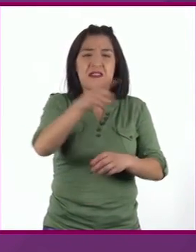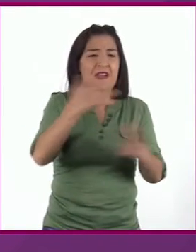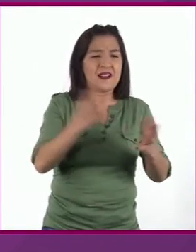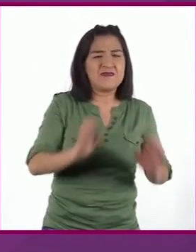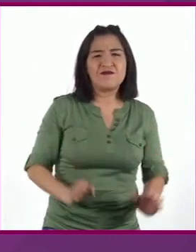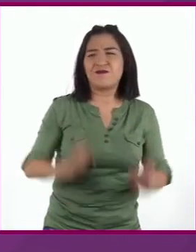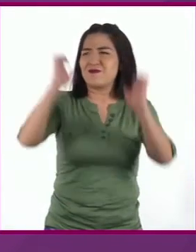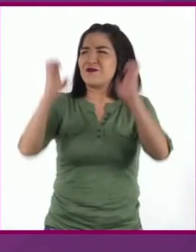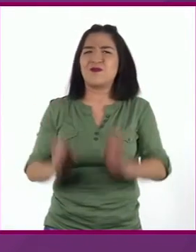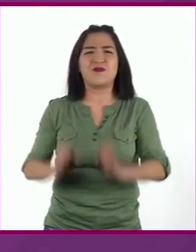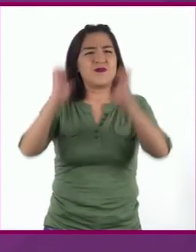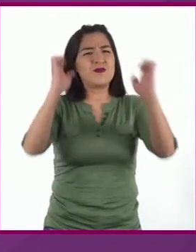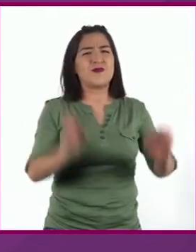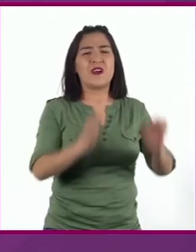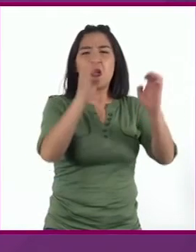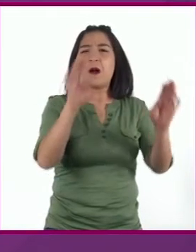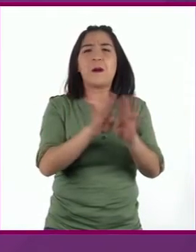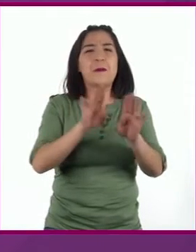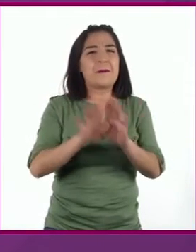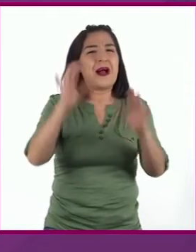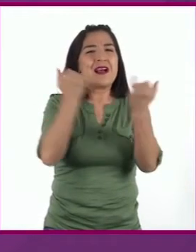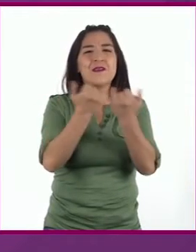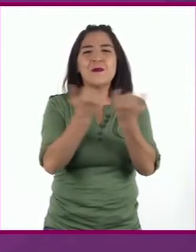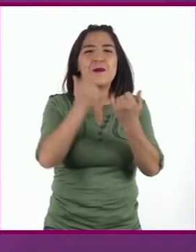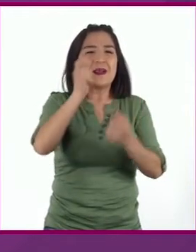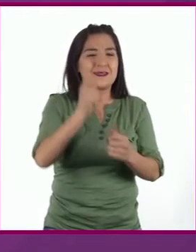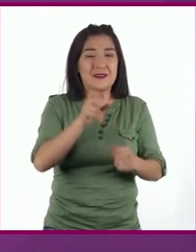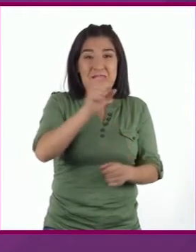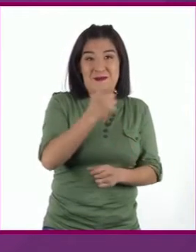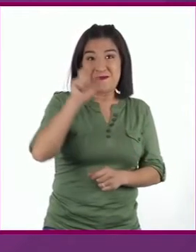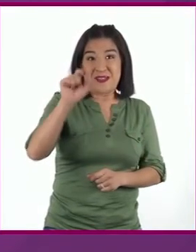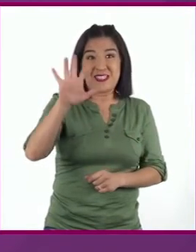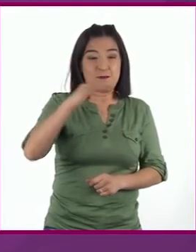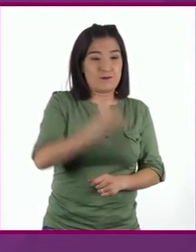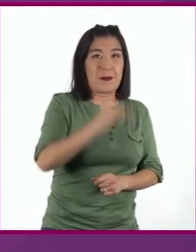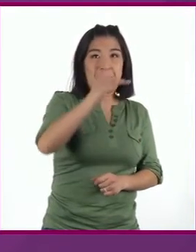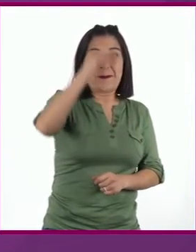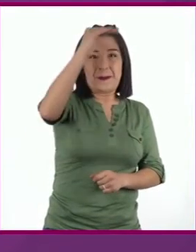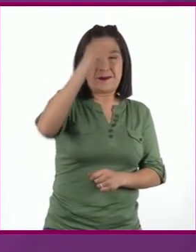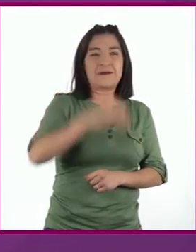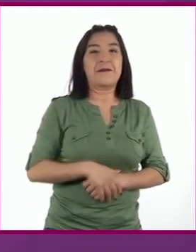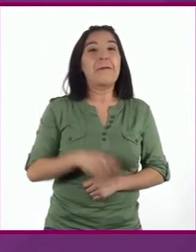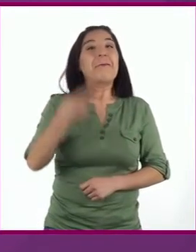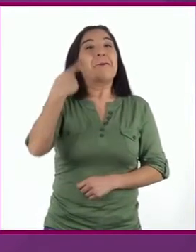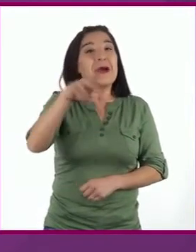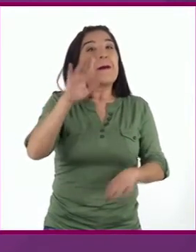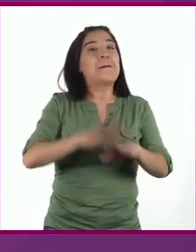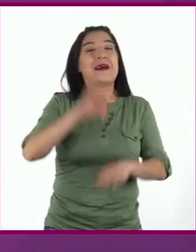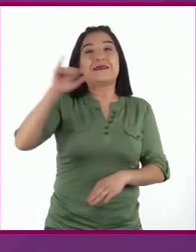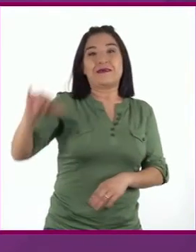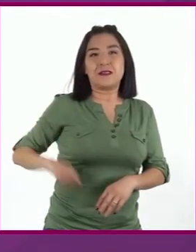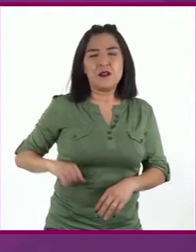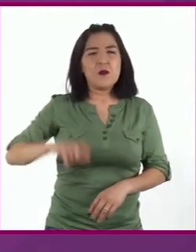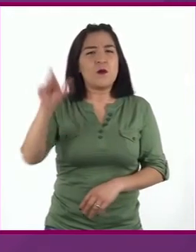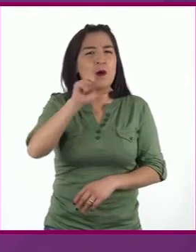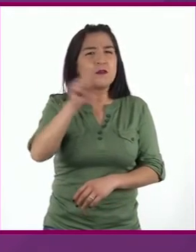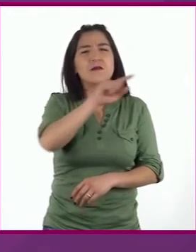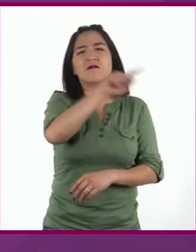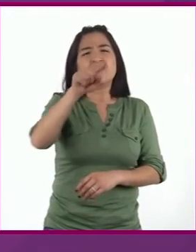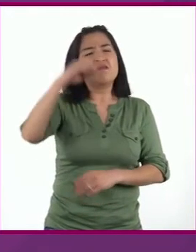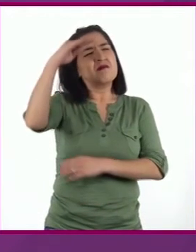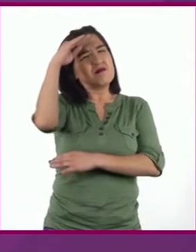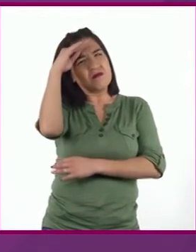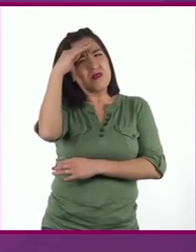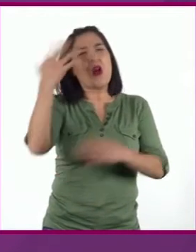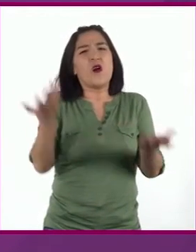con edificaciones casi del tamaño de un edificio de 25 pisos Pero se pone mucho más interesante cuando te pones a pensar